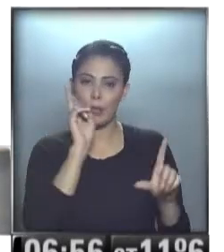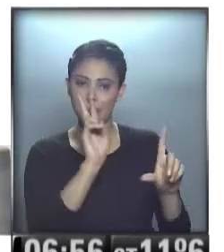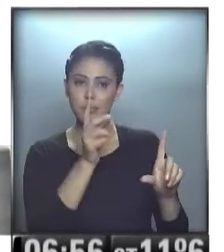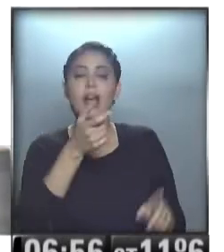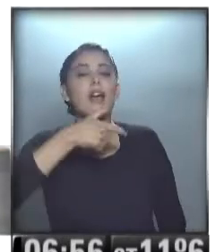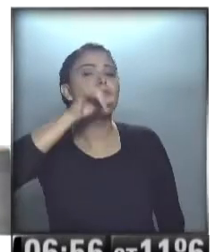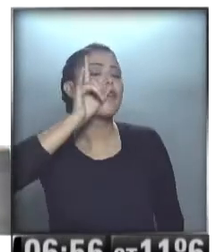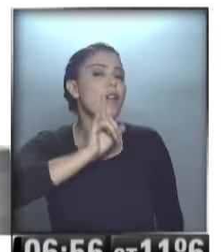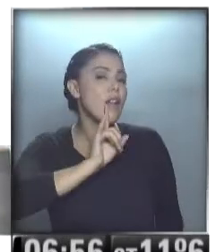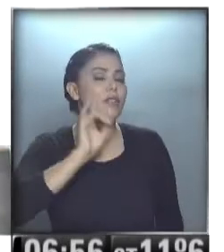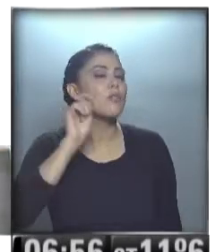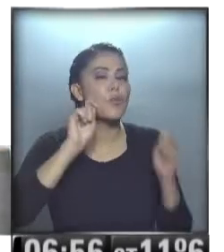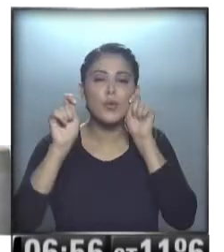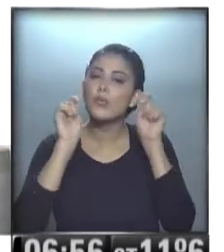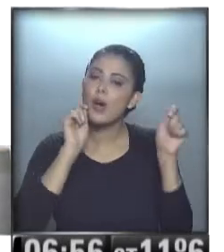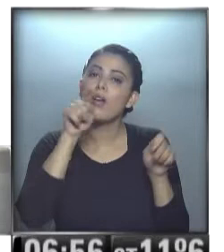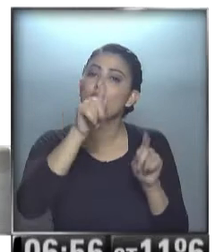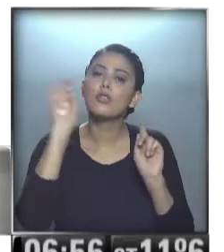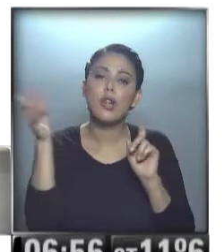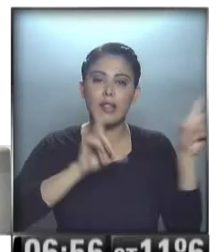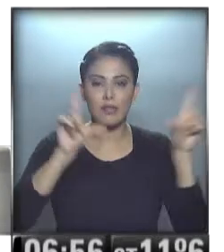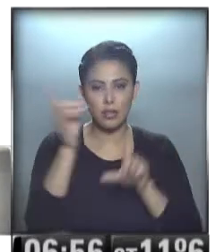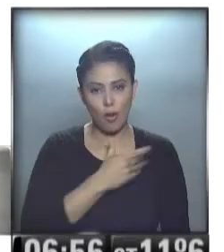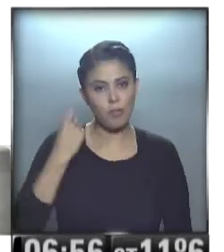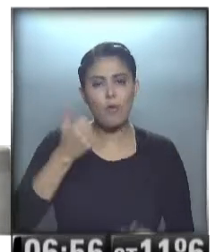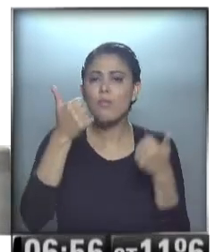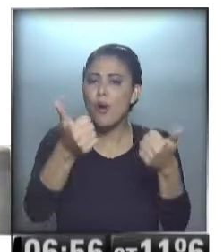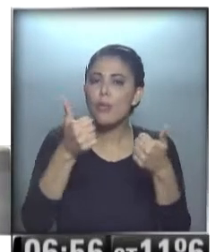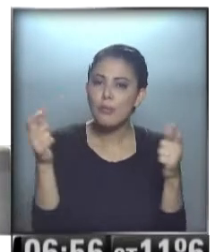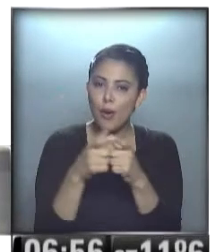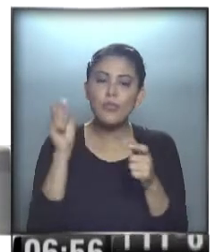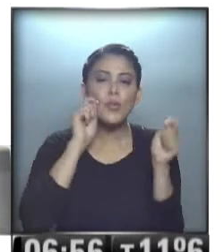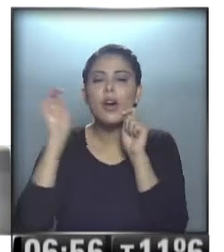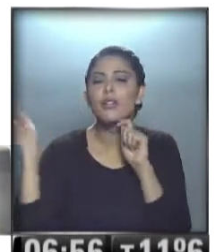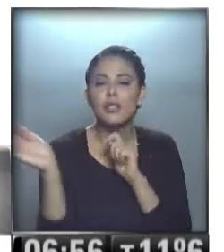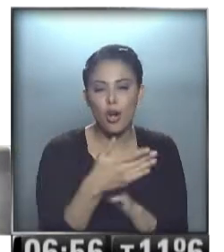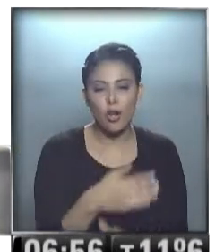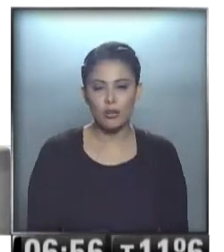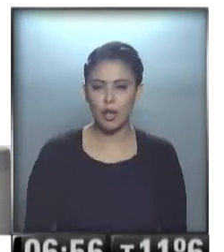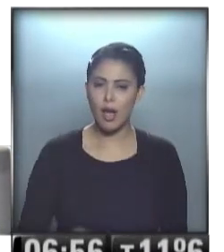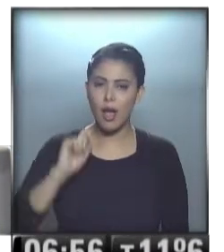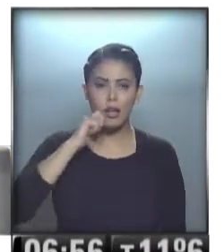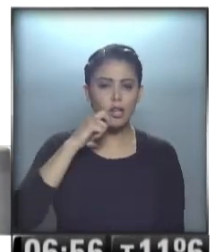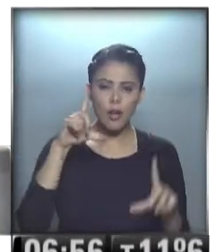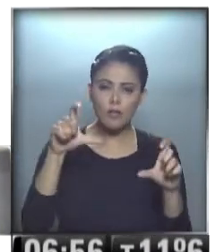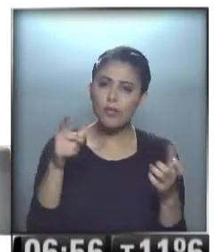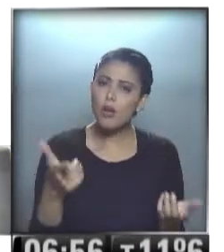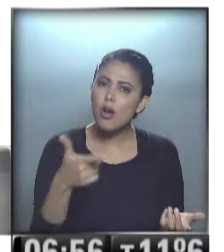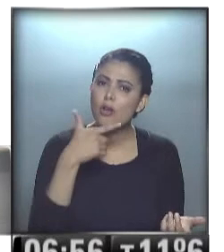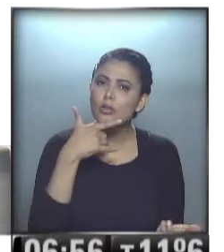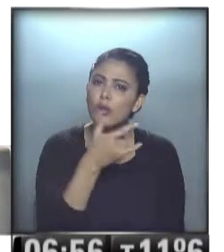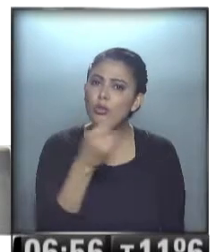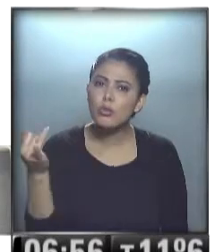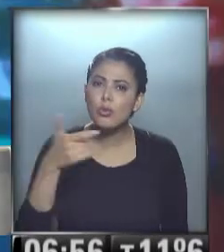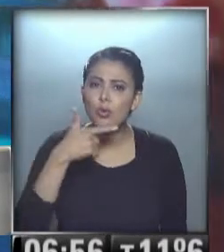Tomando un café con leche y besos a vos y a la TV pública. Muy bueno el programa. Besos para todos. ¡Qué lindas fotos, Susana! ¡Susy Pomar!